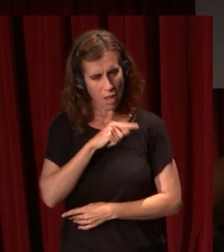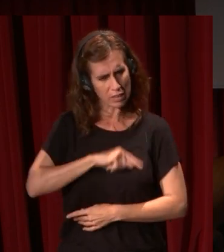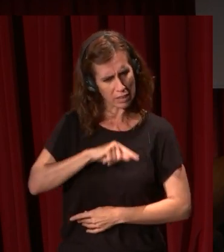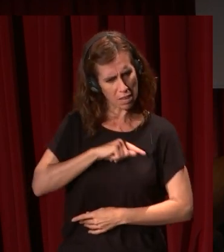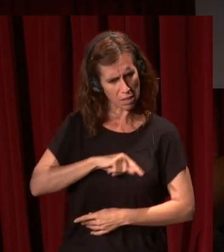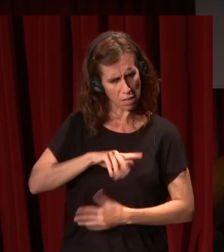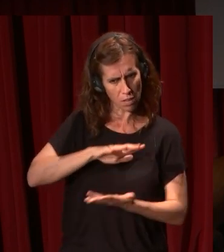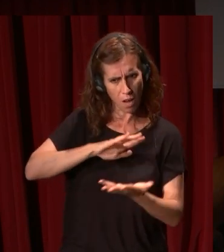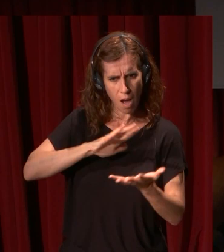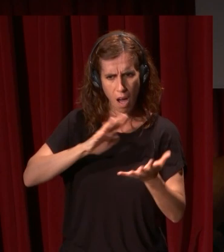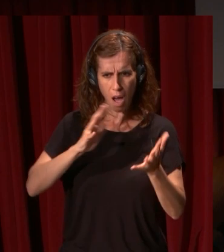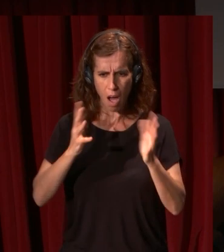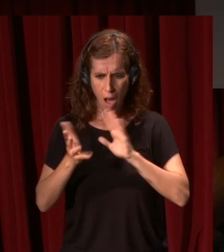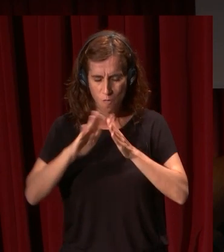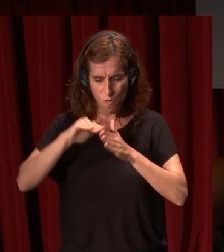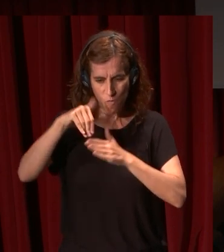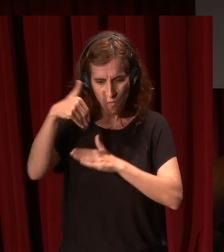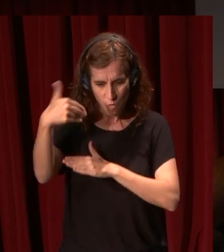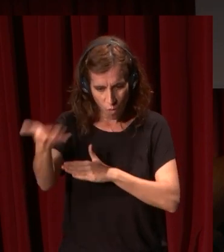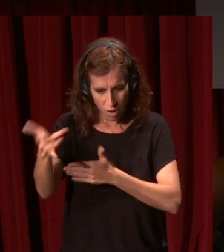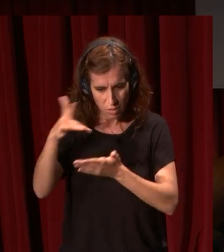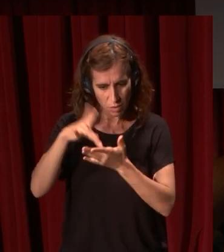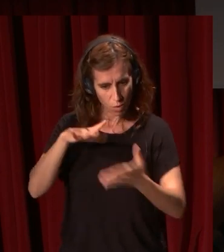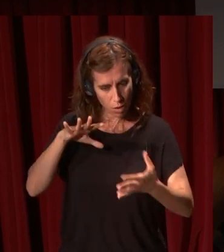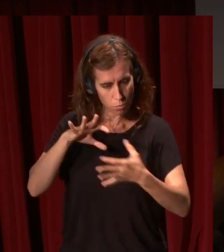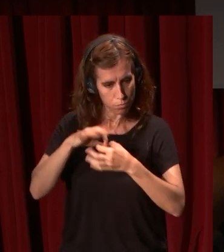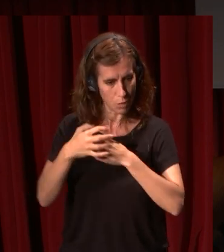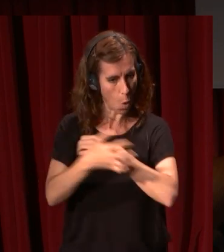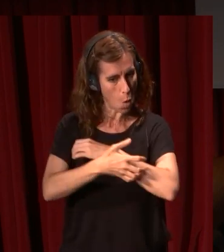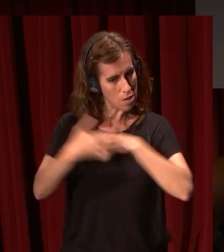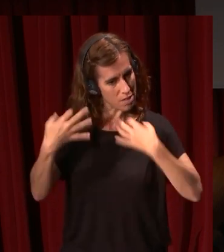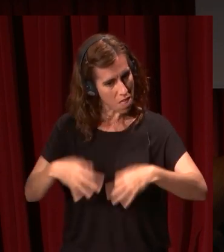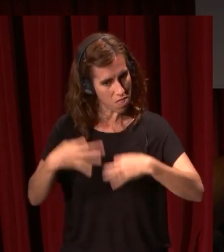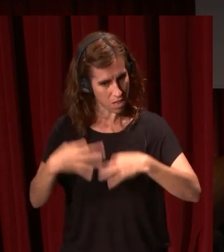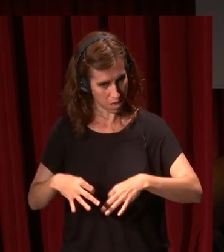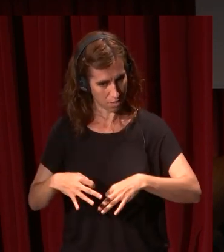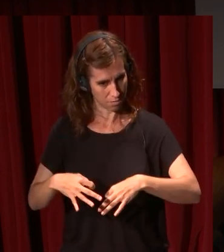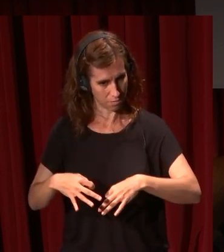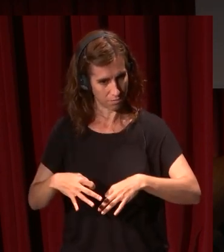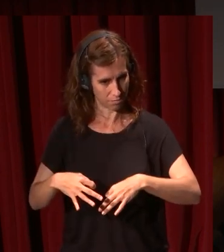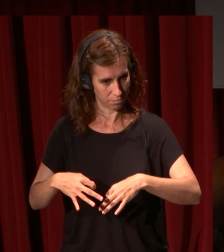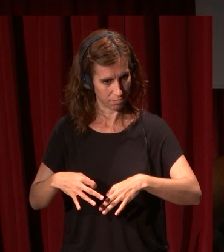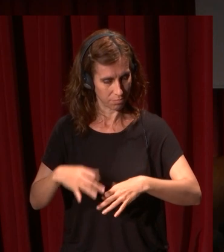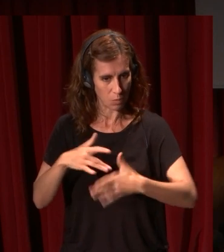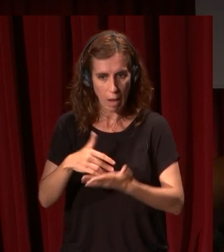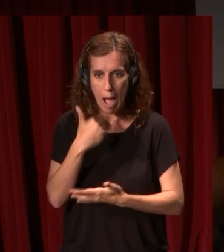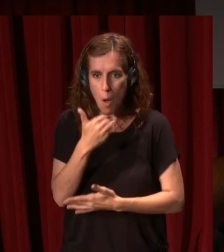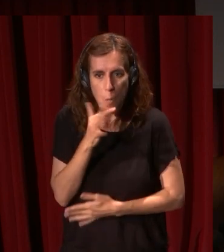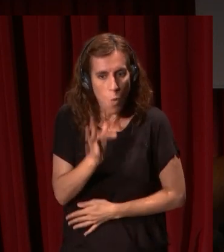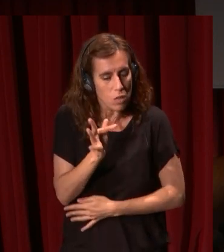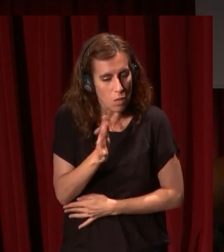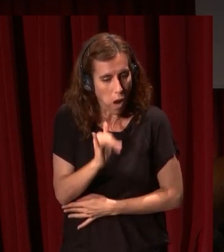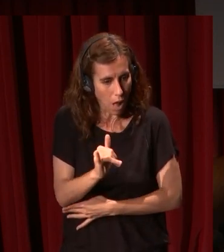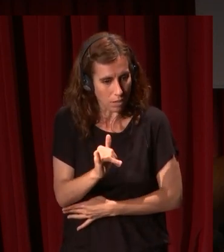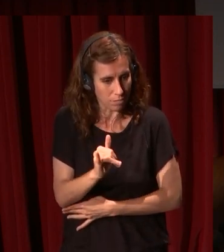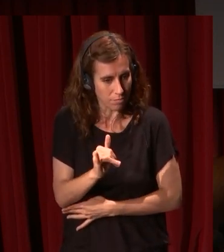especie de trascendencia que tiene que ver con austeridad y esa austeridad tiene que ver con una cierta idea de virtud y que esa